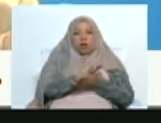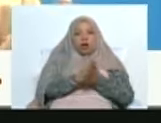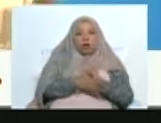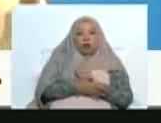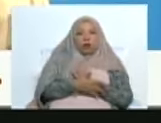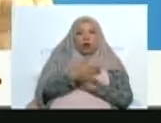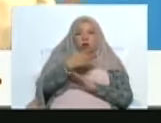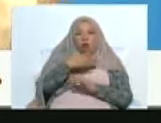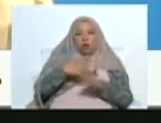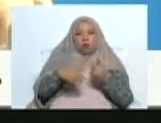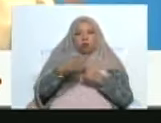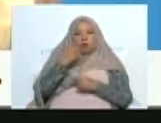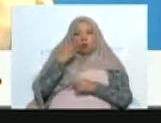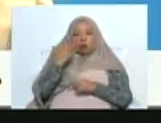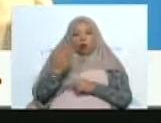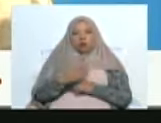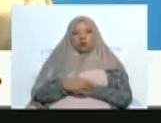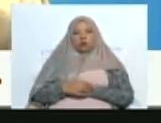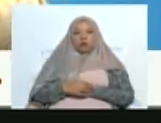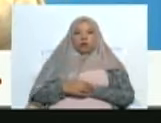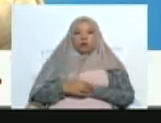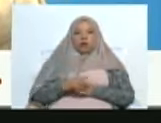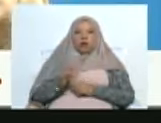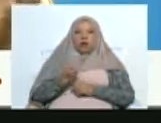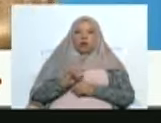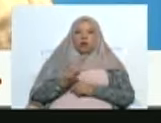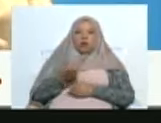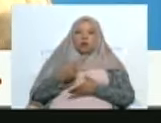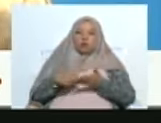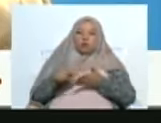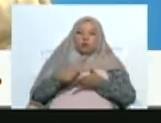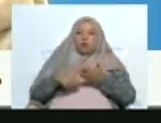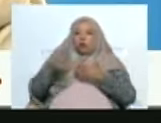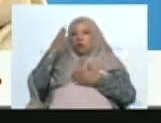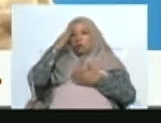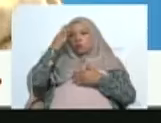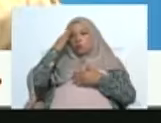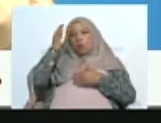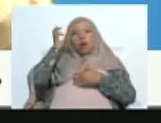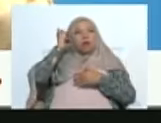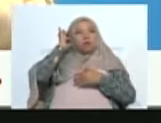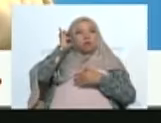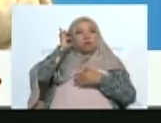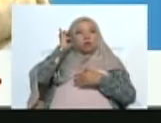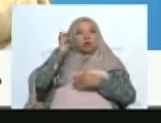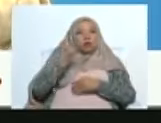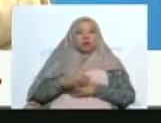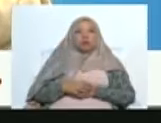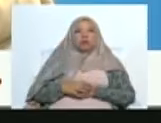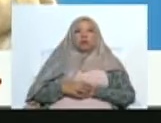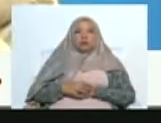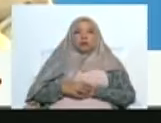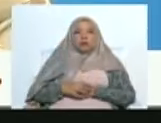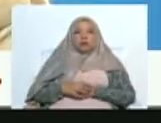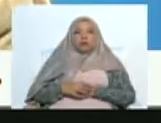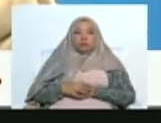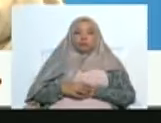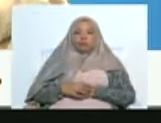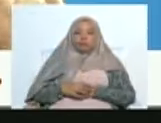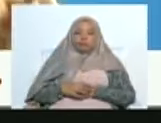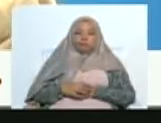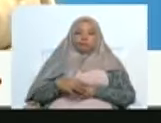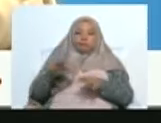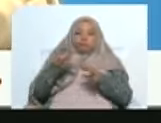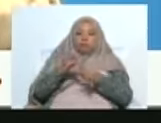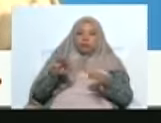Y ella no sabía leer, ella no sabía escribir, ella era una mujer que lidiaba a las mujeres cuando estaban pariendo, recetaba